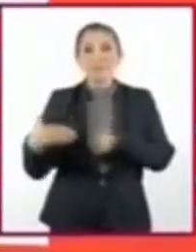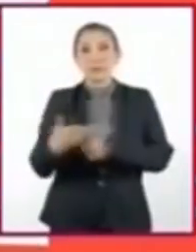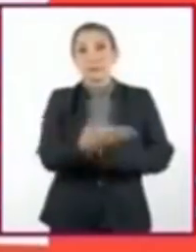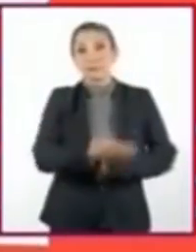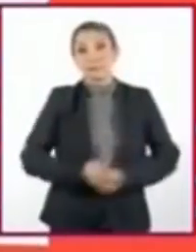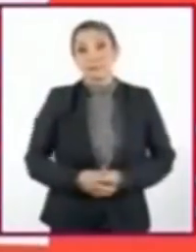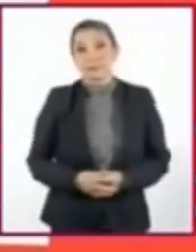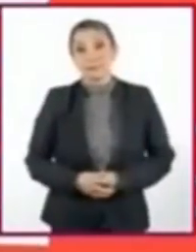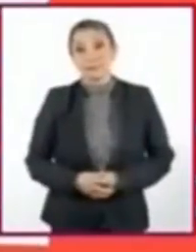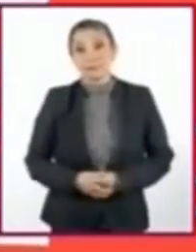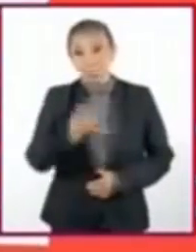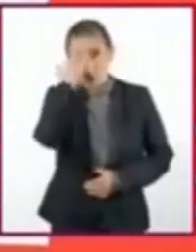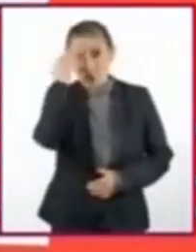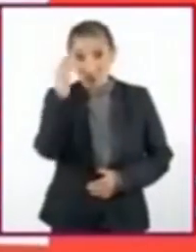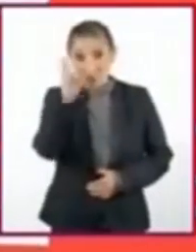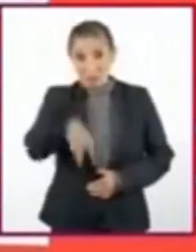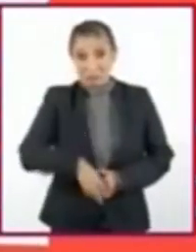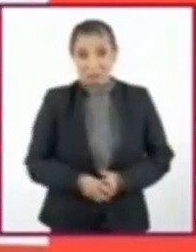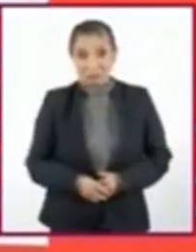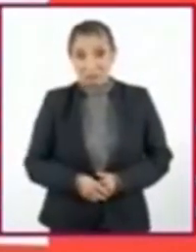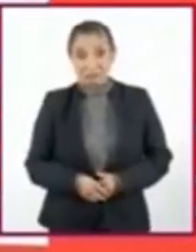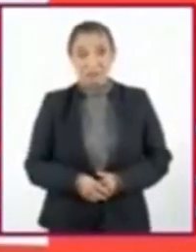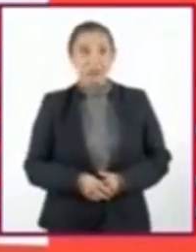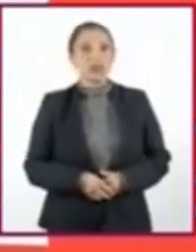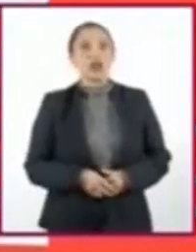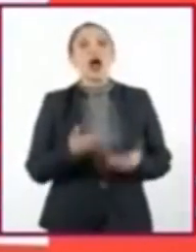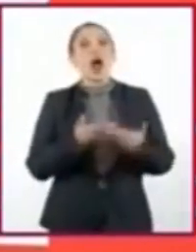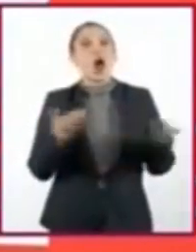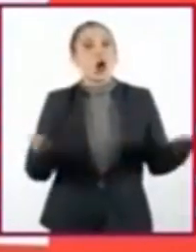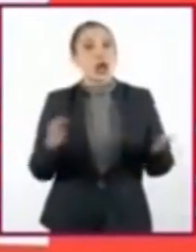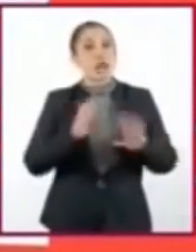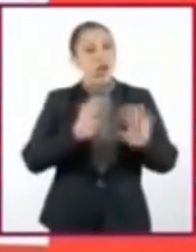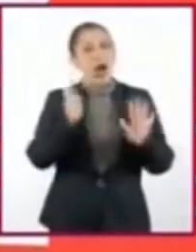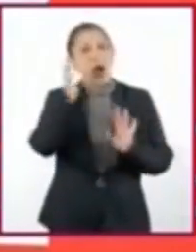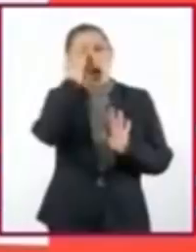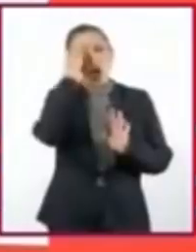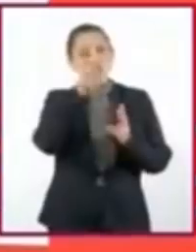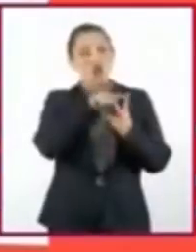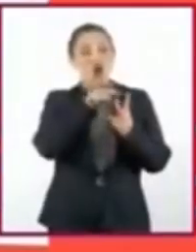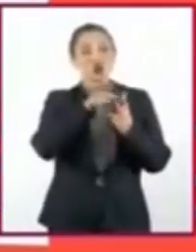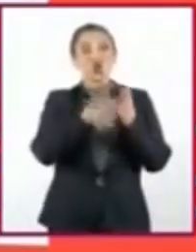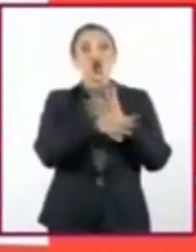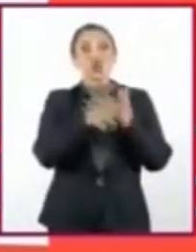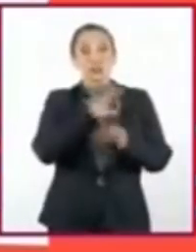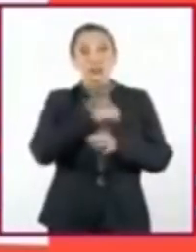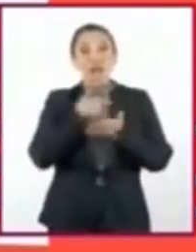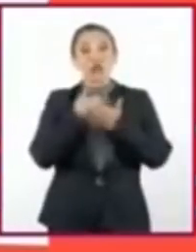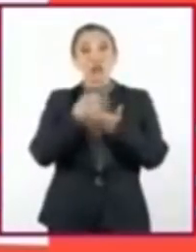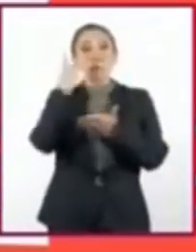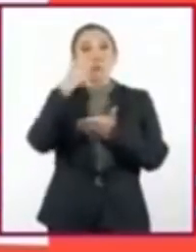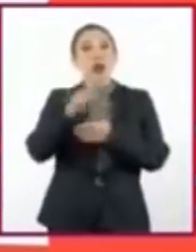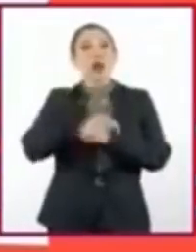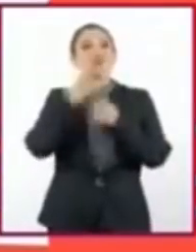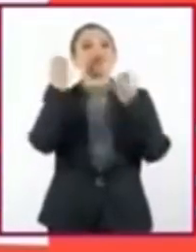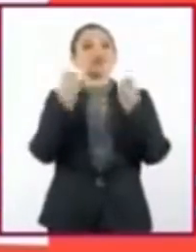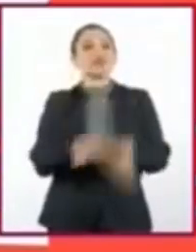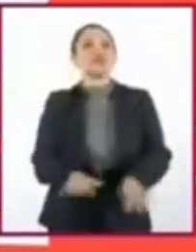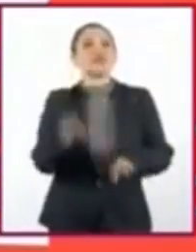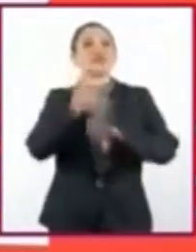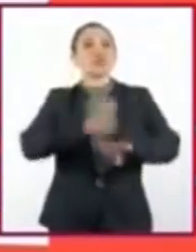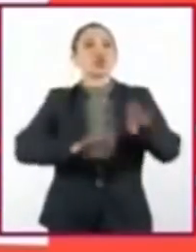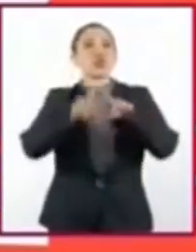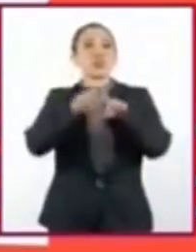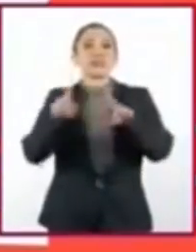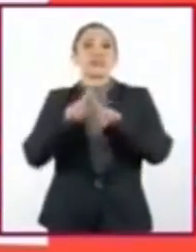Suena terrible, ¿no creen? Ahora, ya conoces dos factores que contribuyen a la pérdida de biodiversidad.